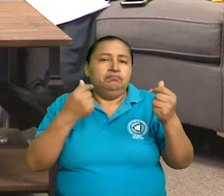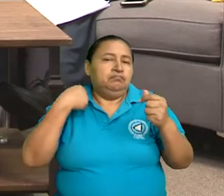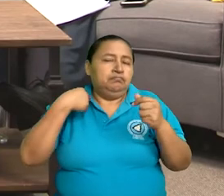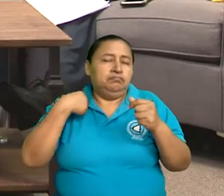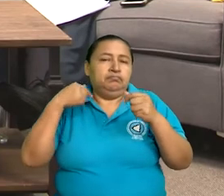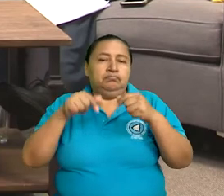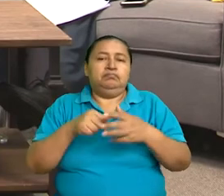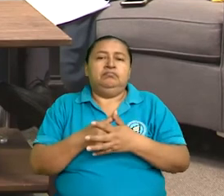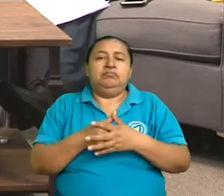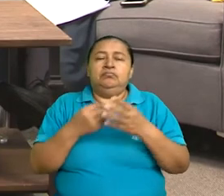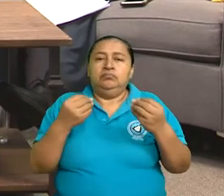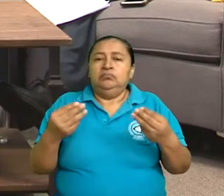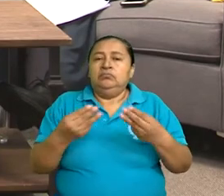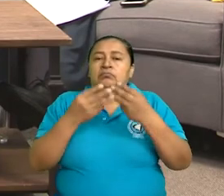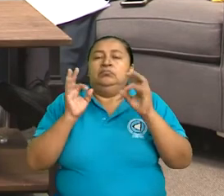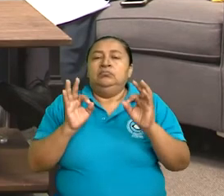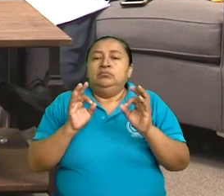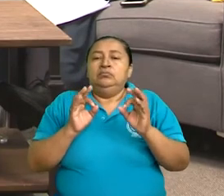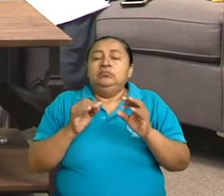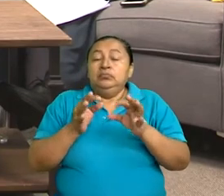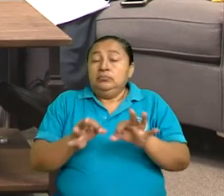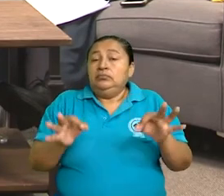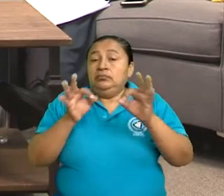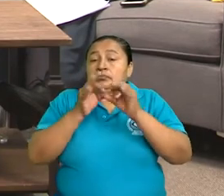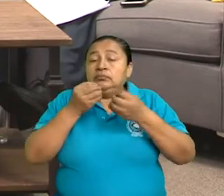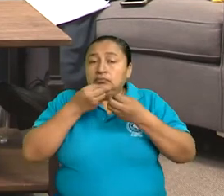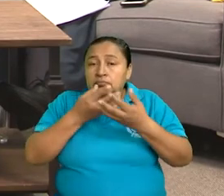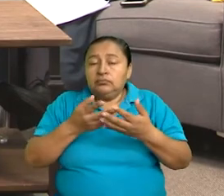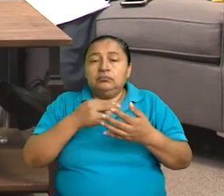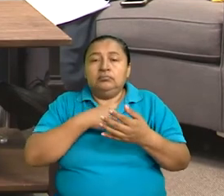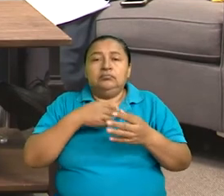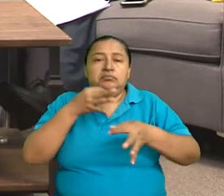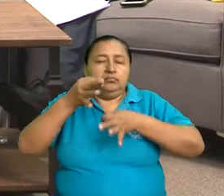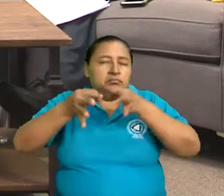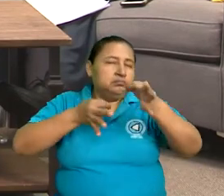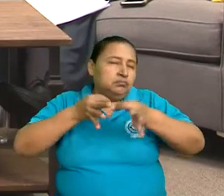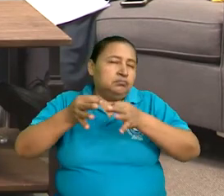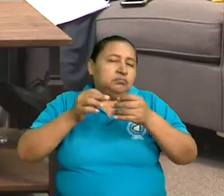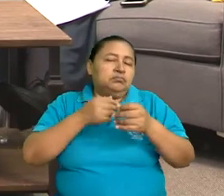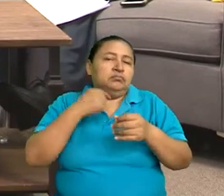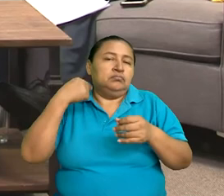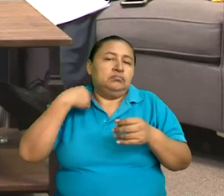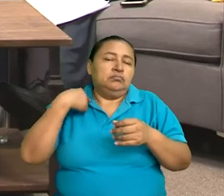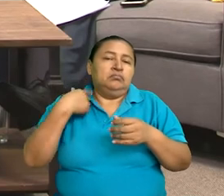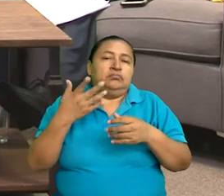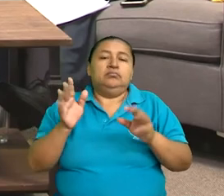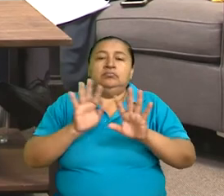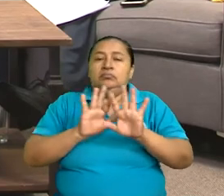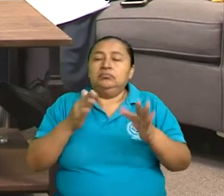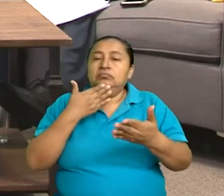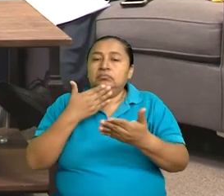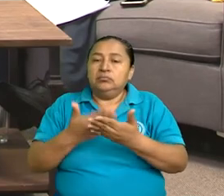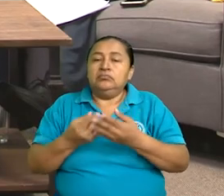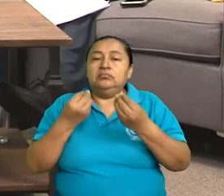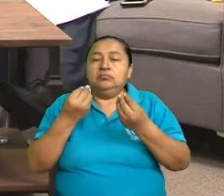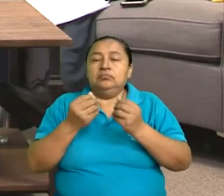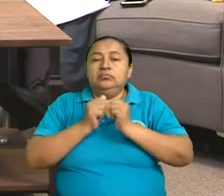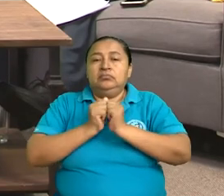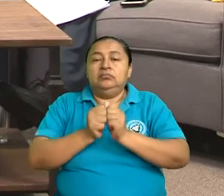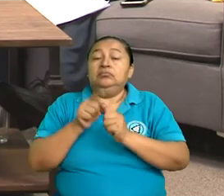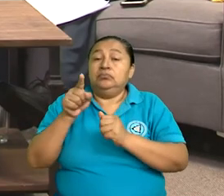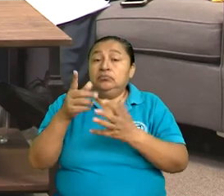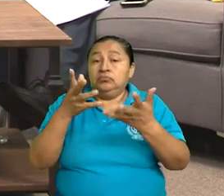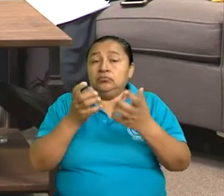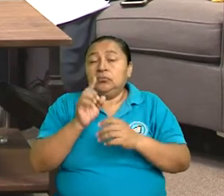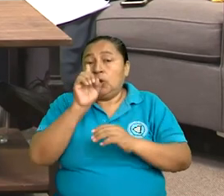muy informativa, muy detallada, siempre no me resta más que agradecerle su compañía, pero si usted